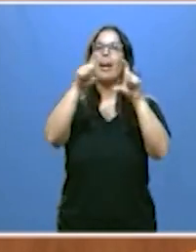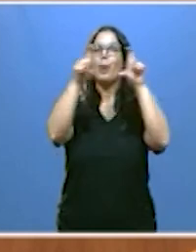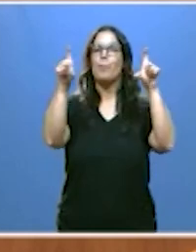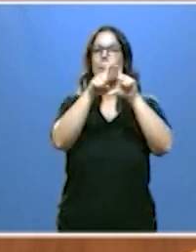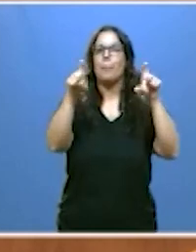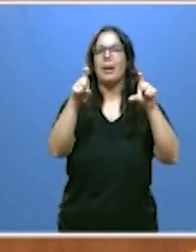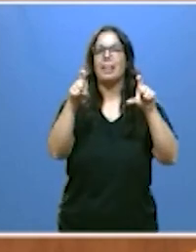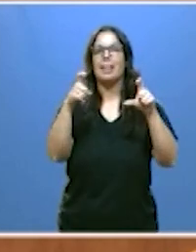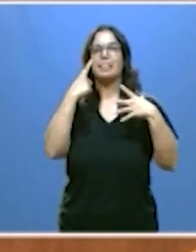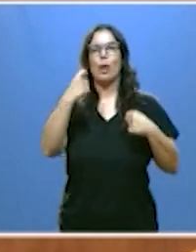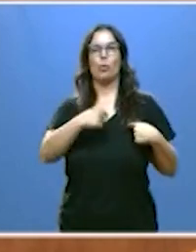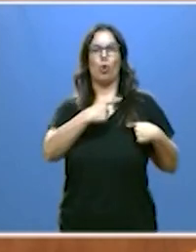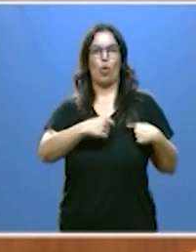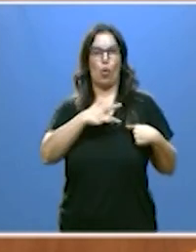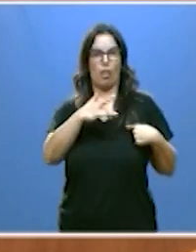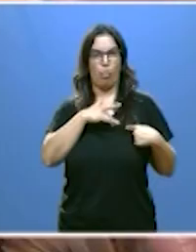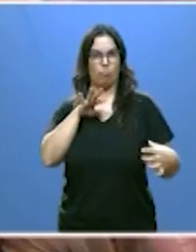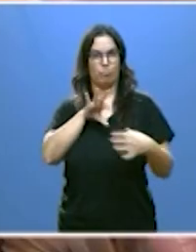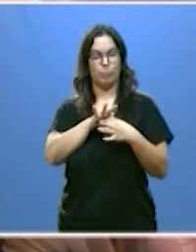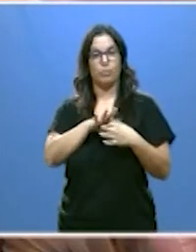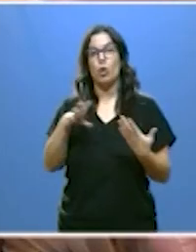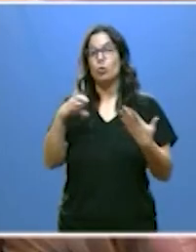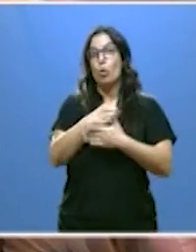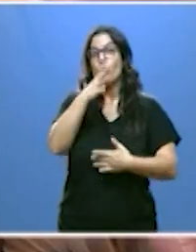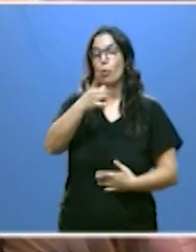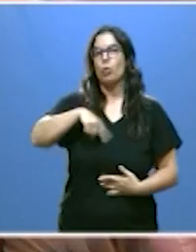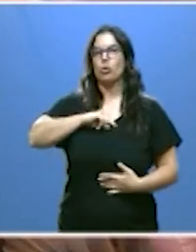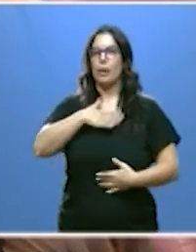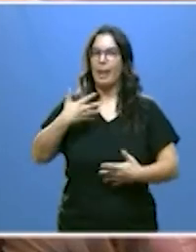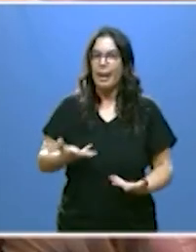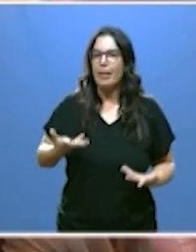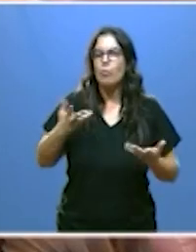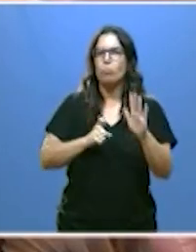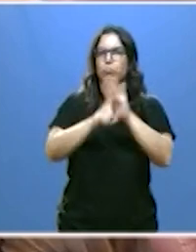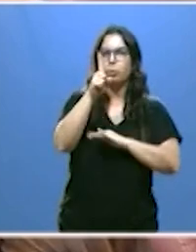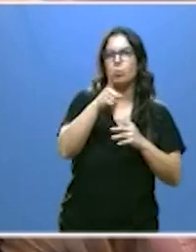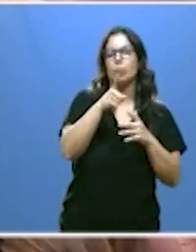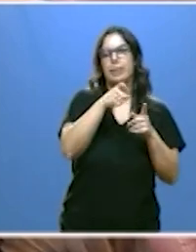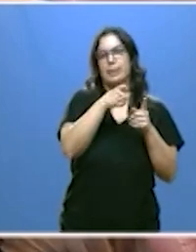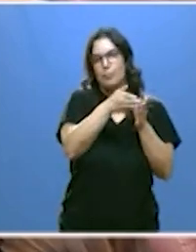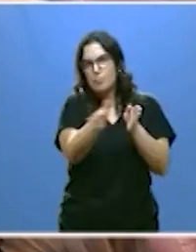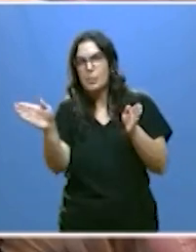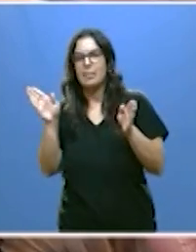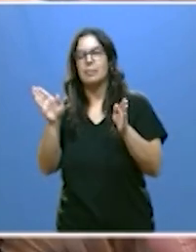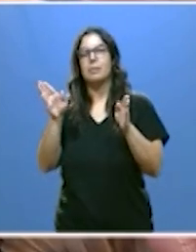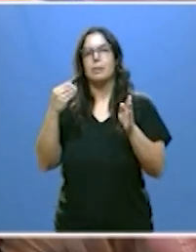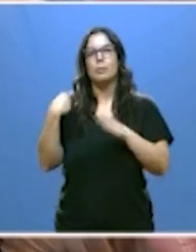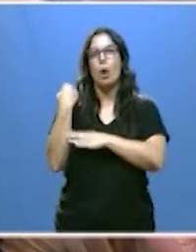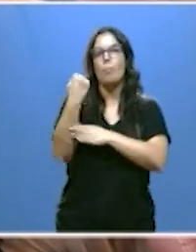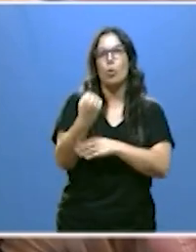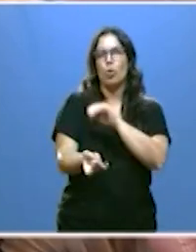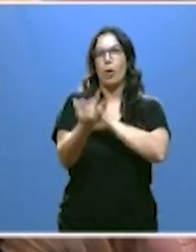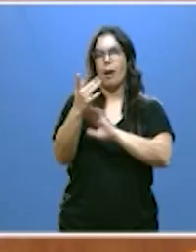Castilla y León todo ello dentro de nuestra voluntad de desarrollar y extender el ecosistema de apoyo al